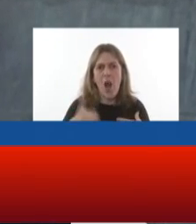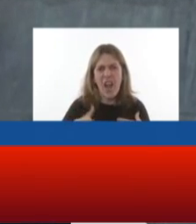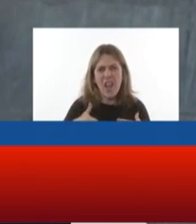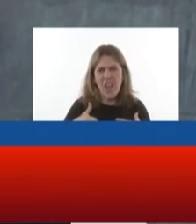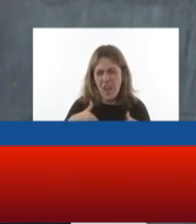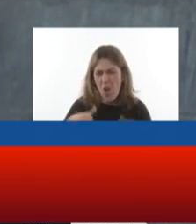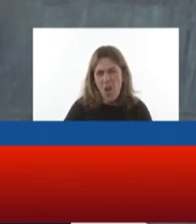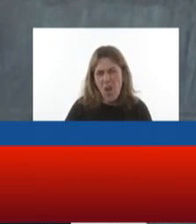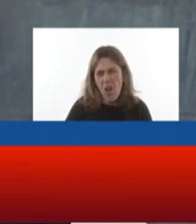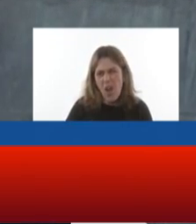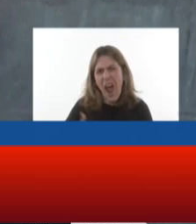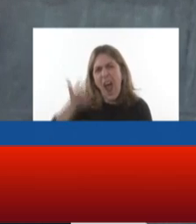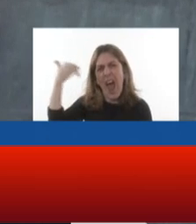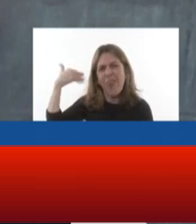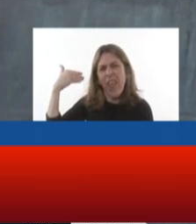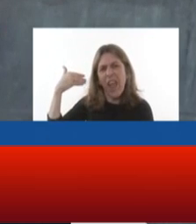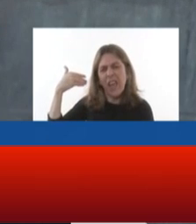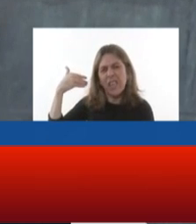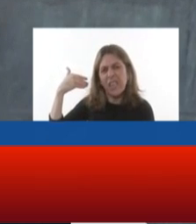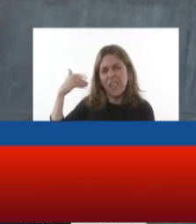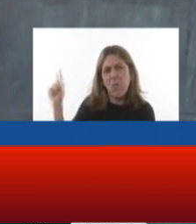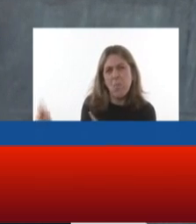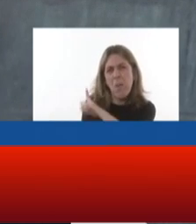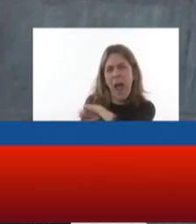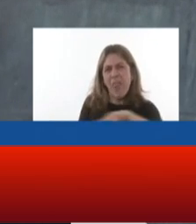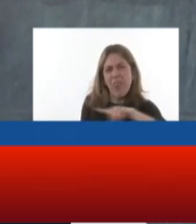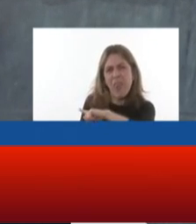armamento